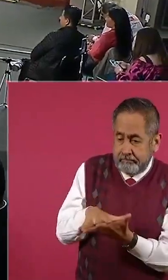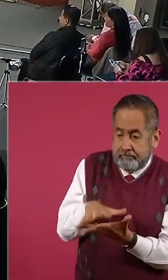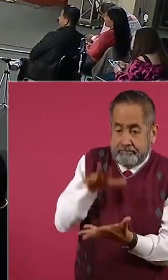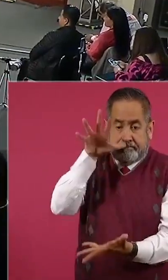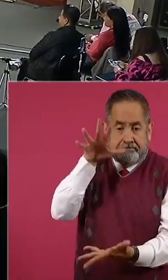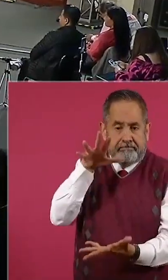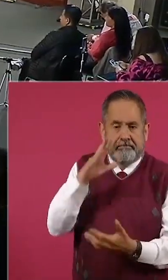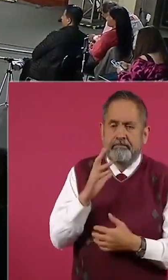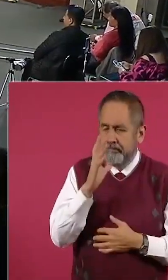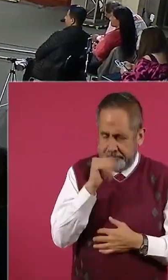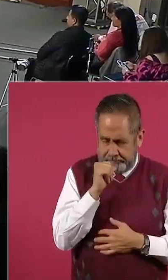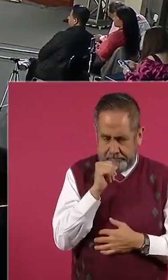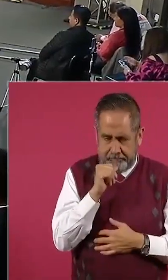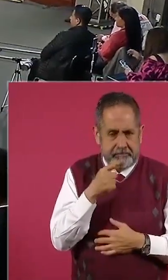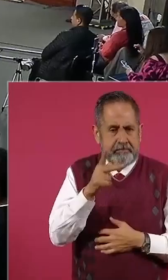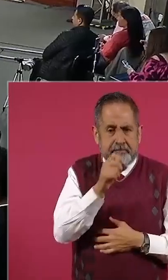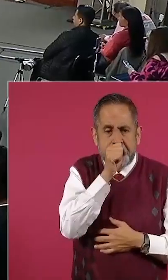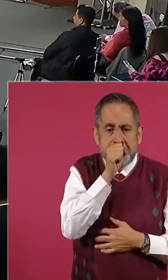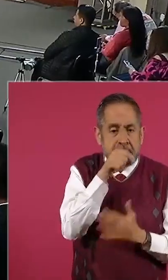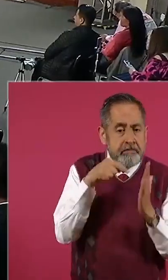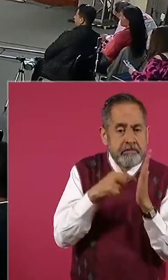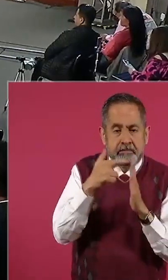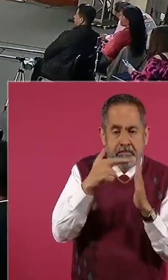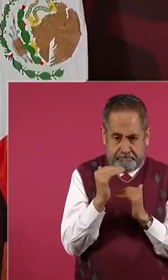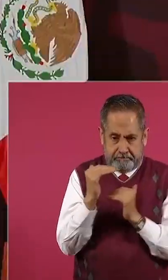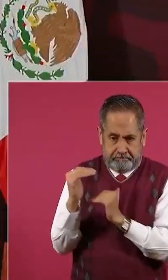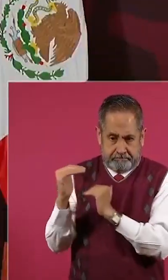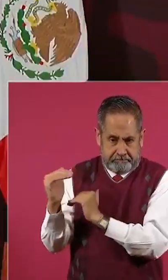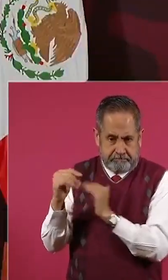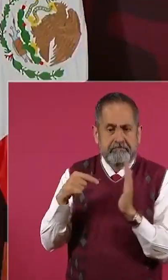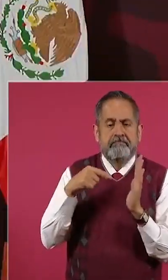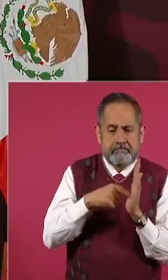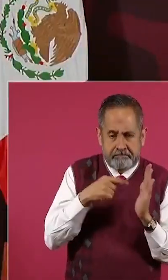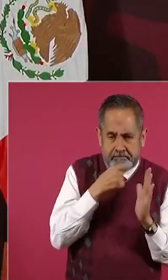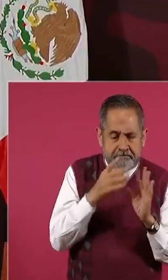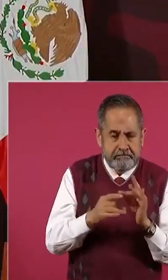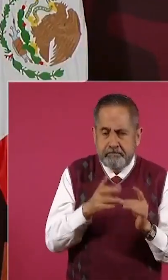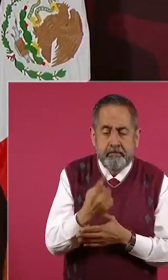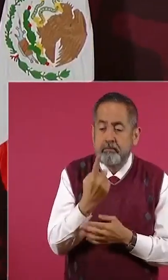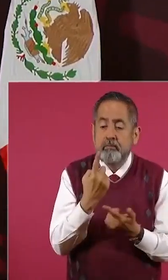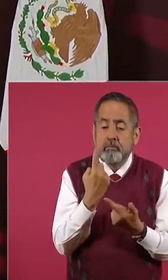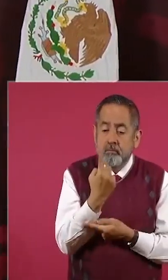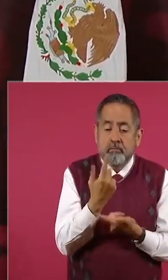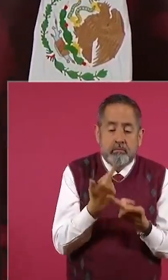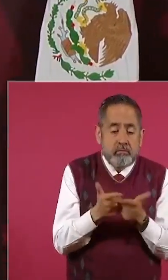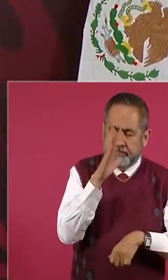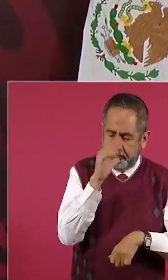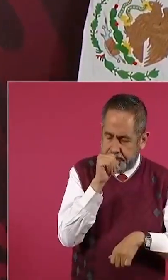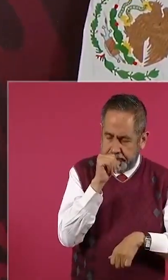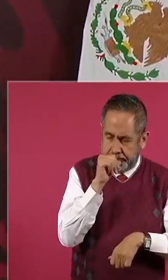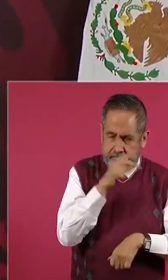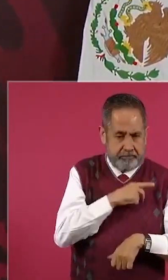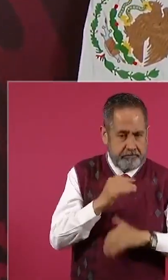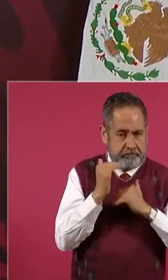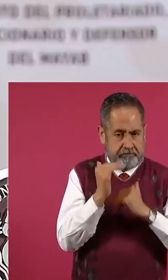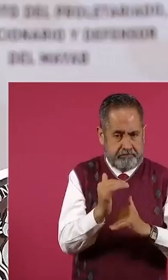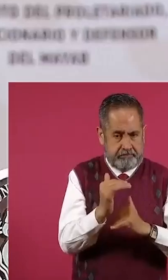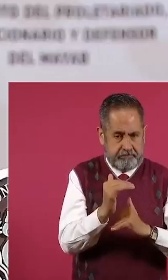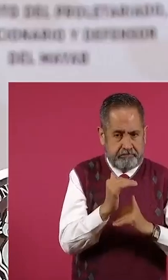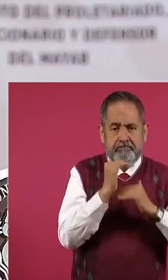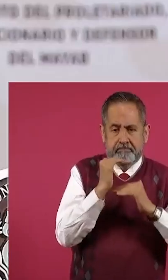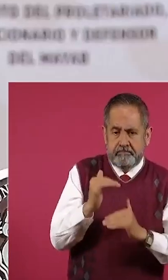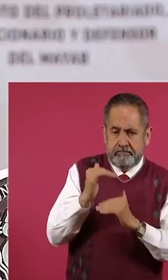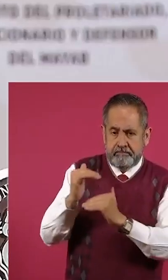establece también cuáles son los límites. Y no deben de pasarse los partidos de una cantidad